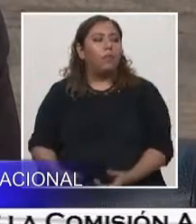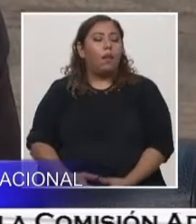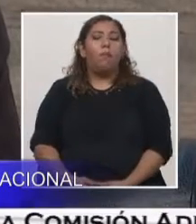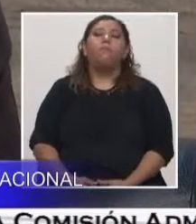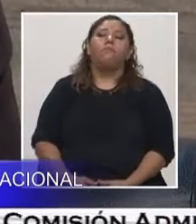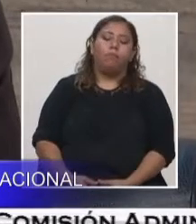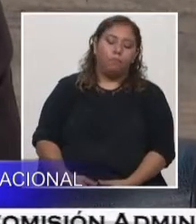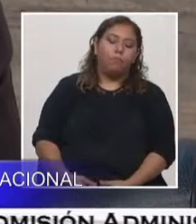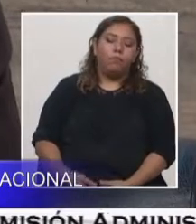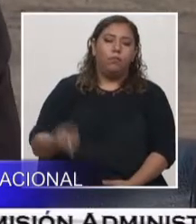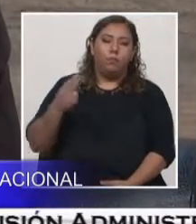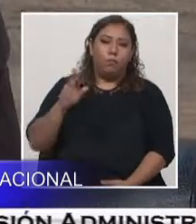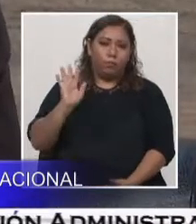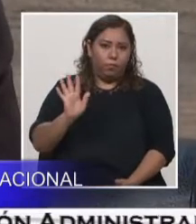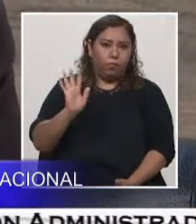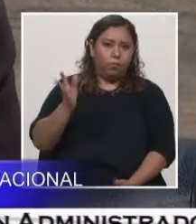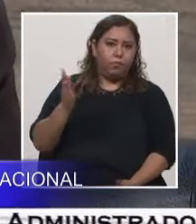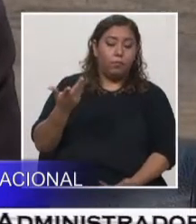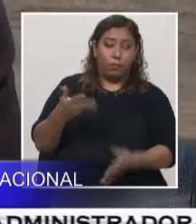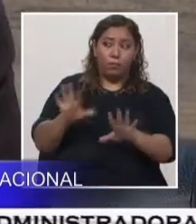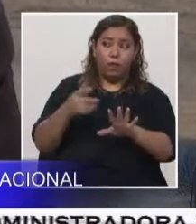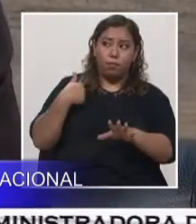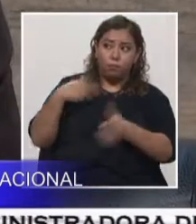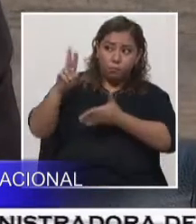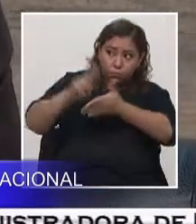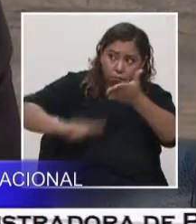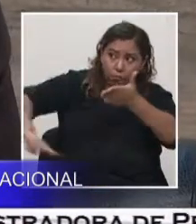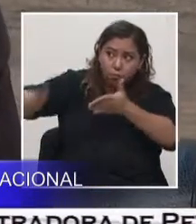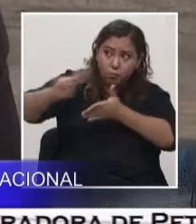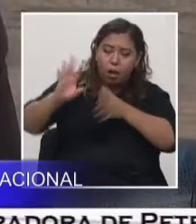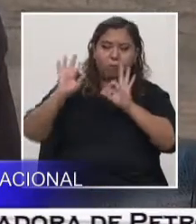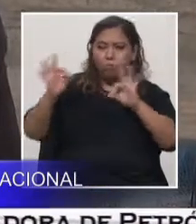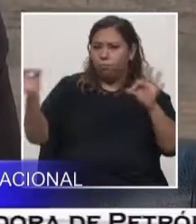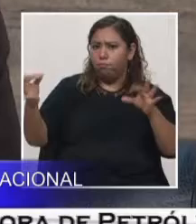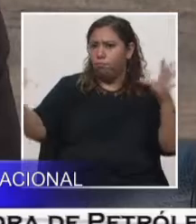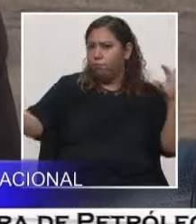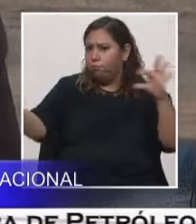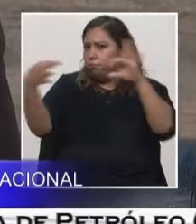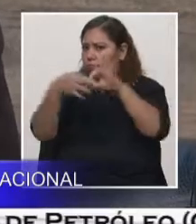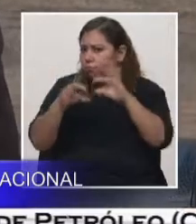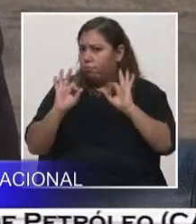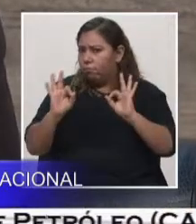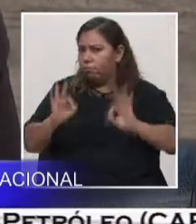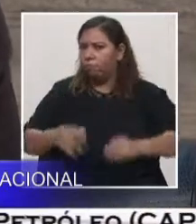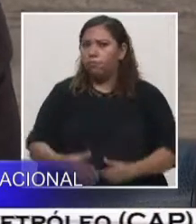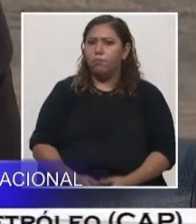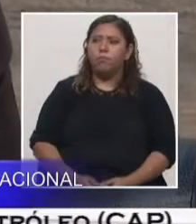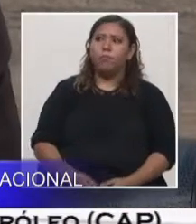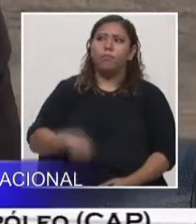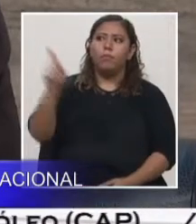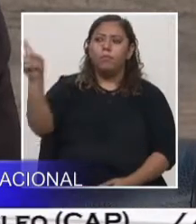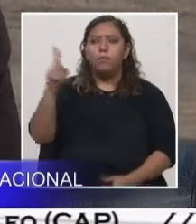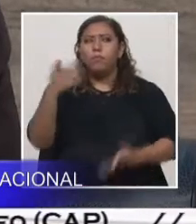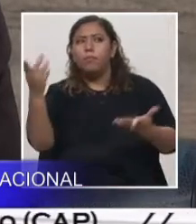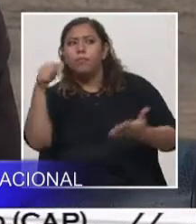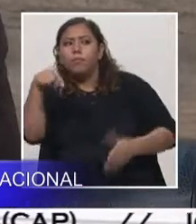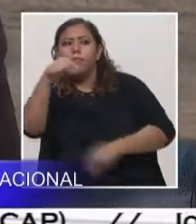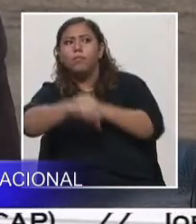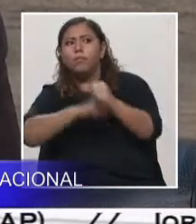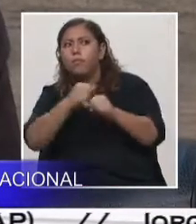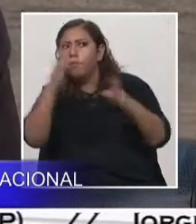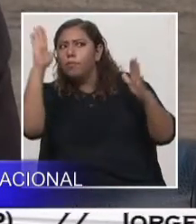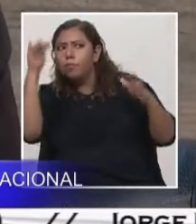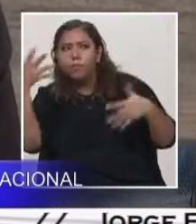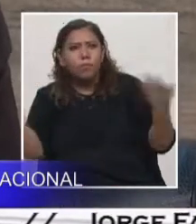en ellos como una expectativa siempre, ¿qué tendremos este año? ¿verdad? ¿Qué